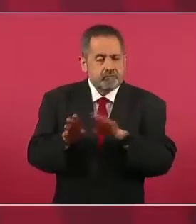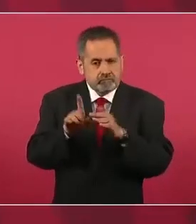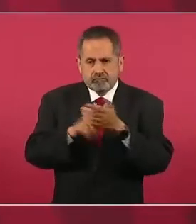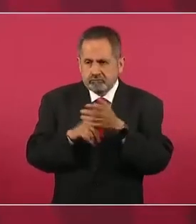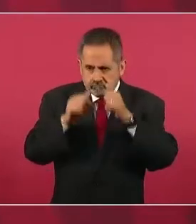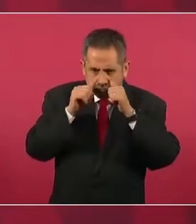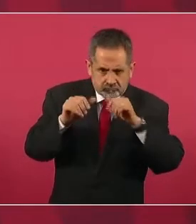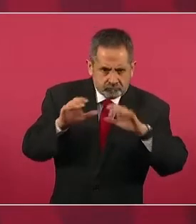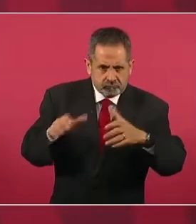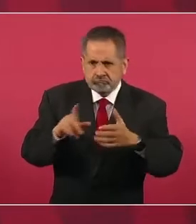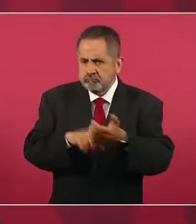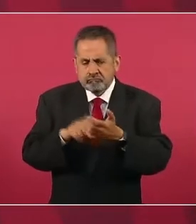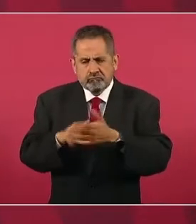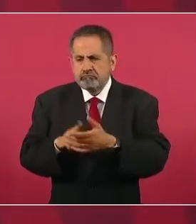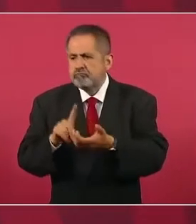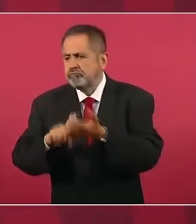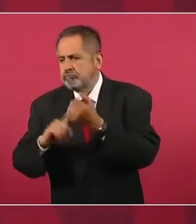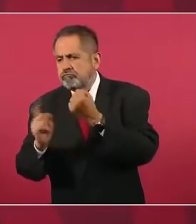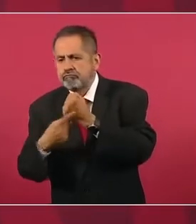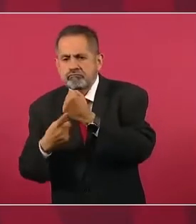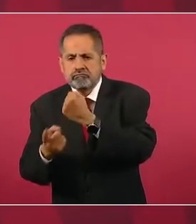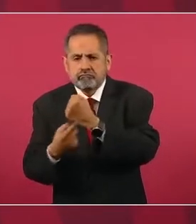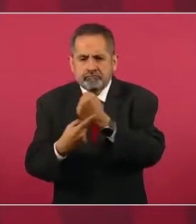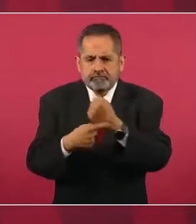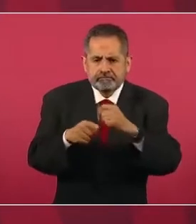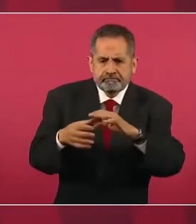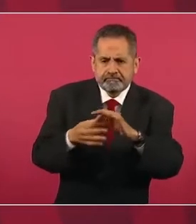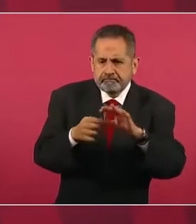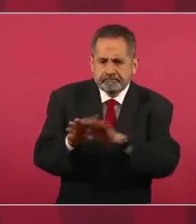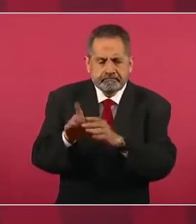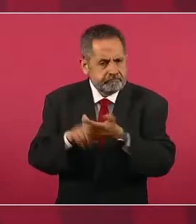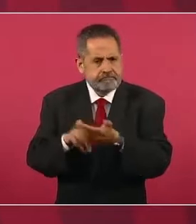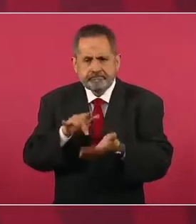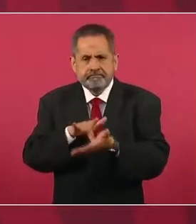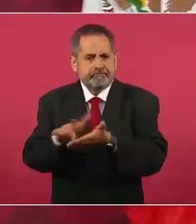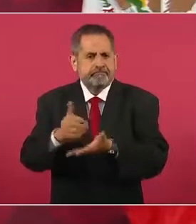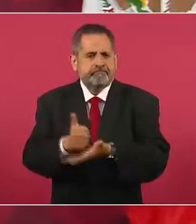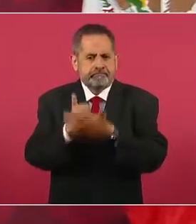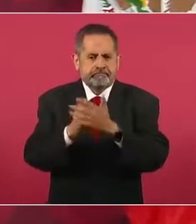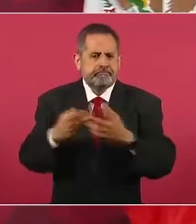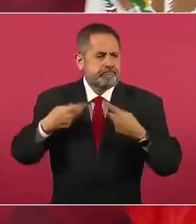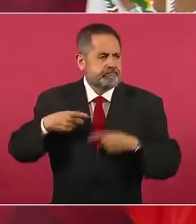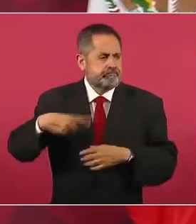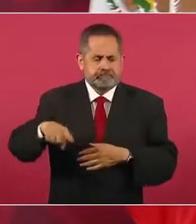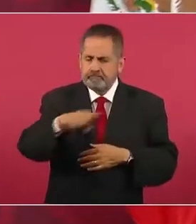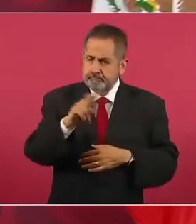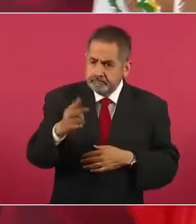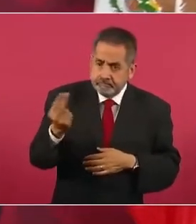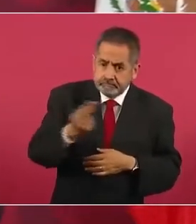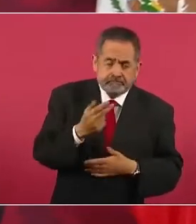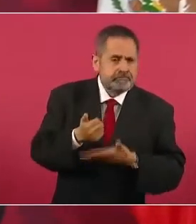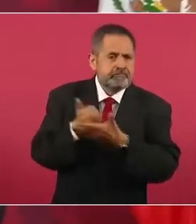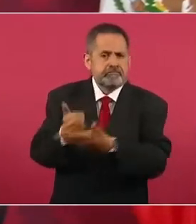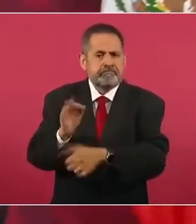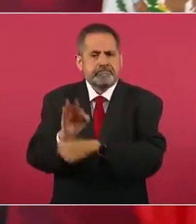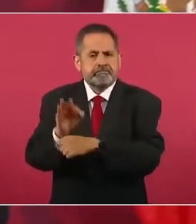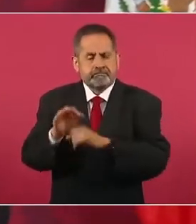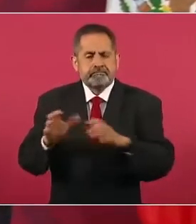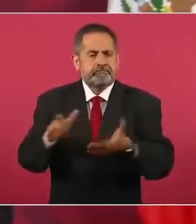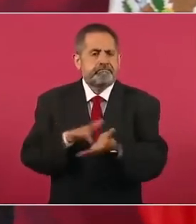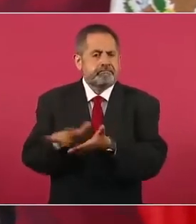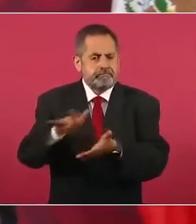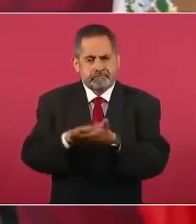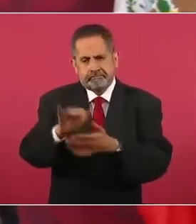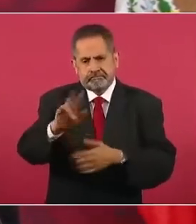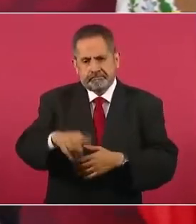se está ayudando a la gente más necesitada, se está